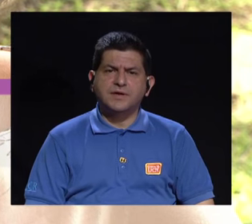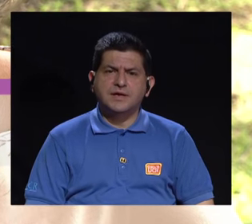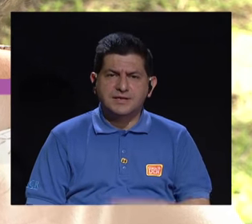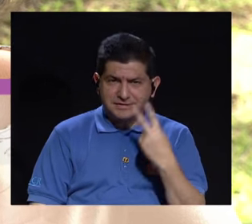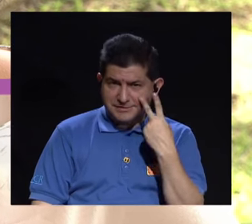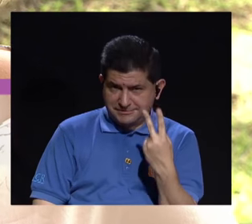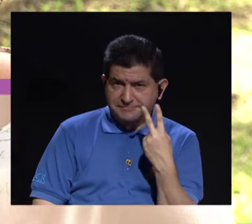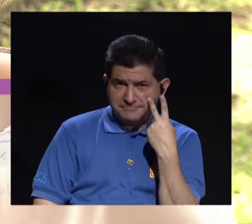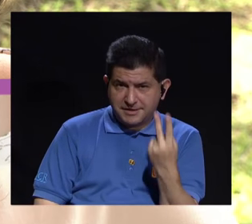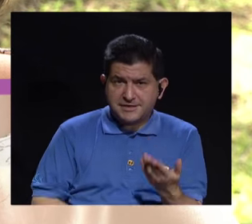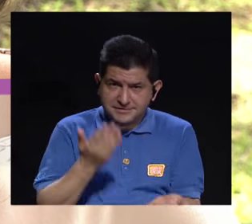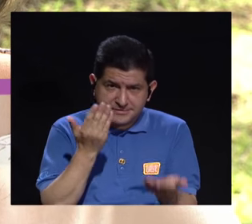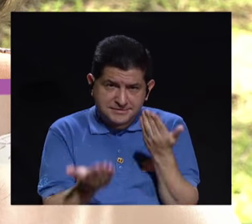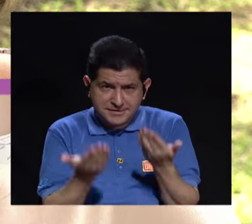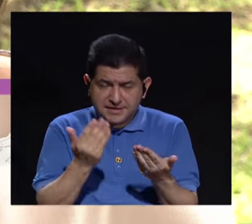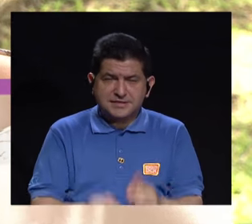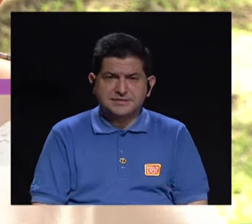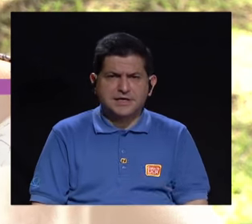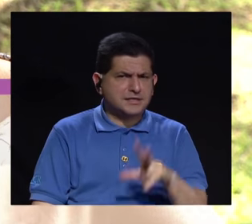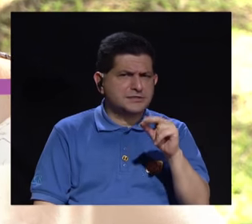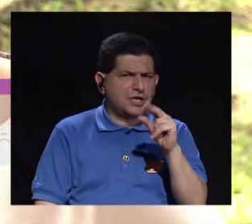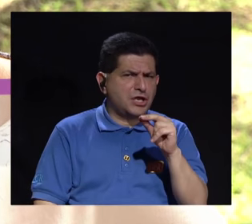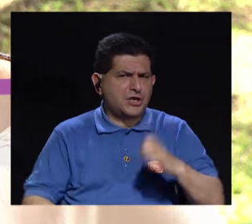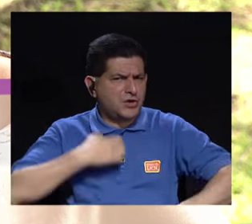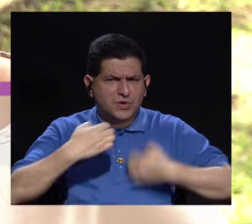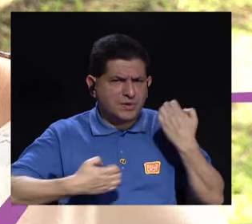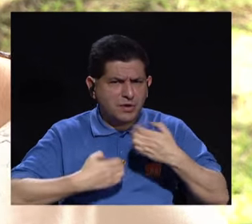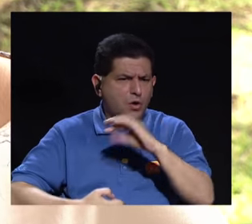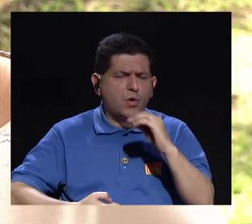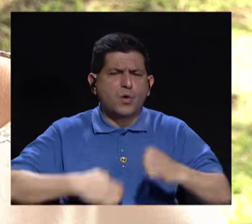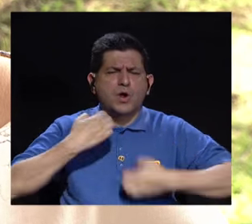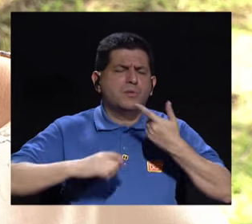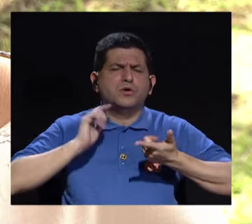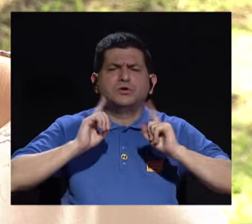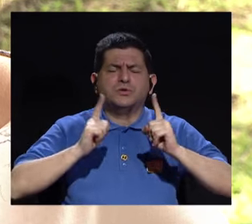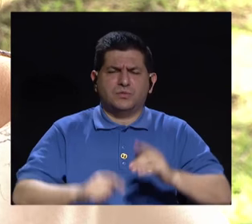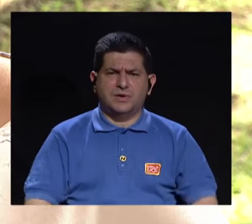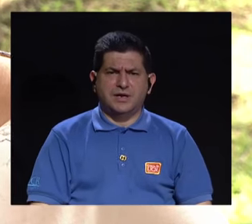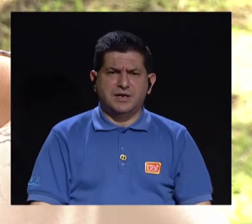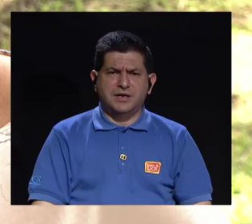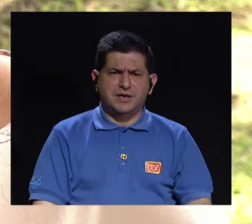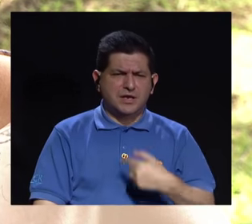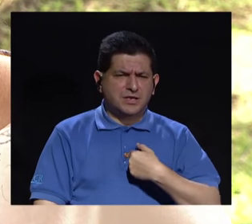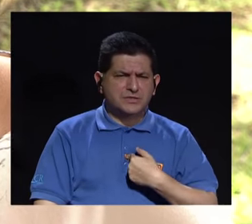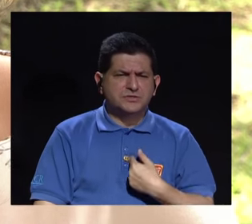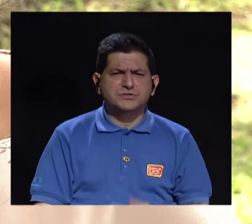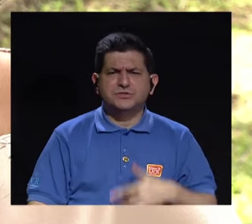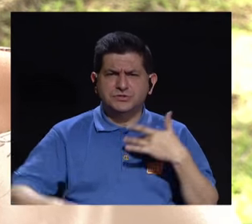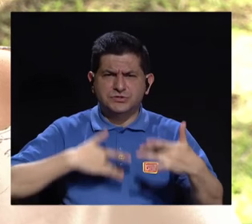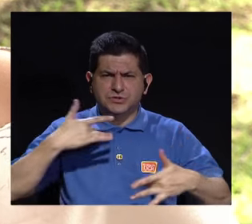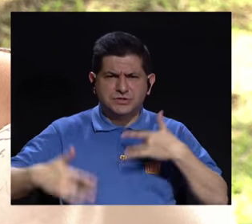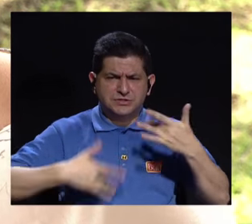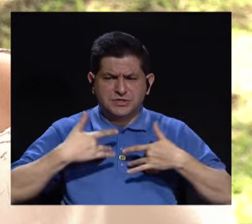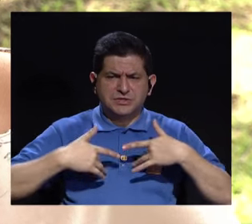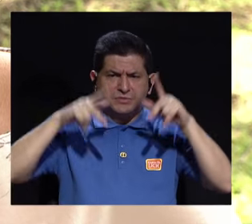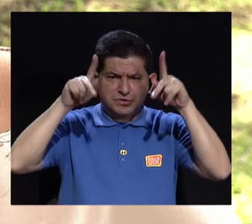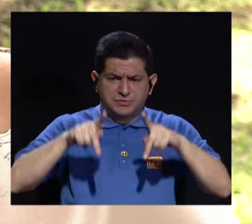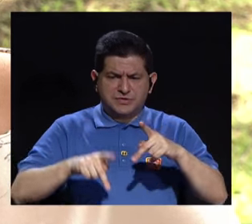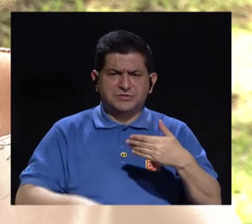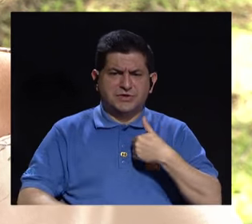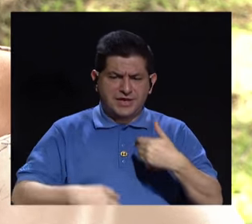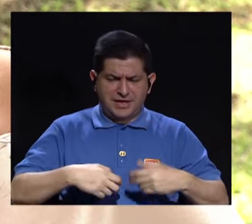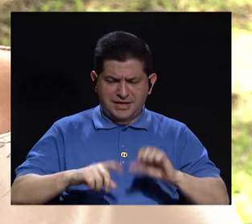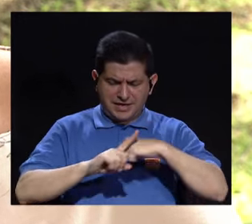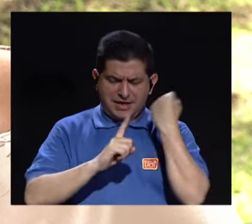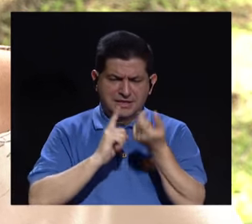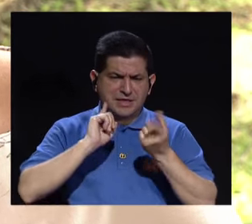¿son más visibles que las emocionales? ¿O cuáles son las emocionales? ¿Qué me da a mí signos de que estoy frente a una persona